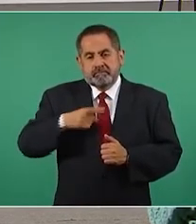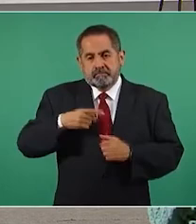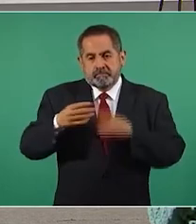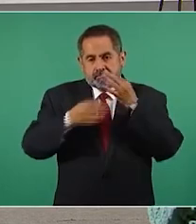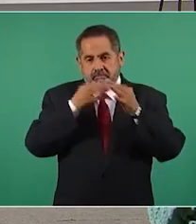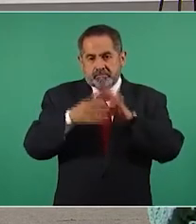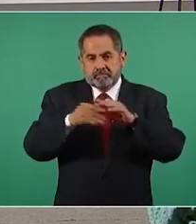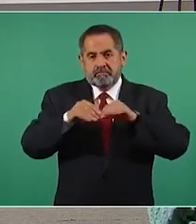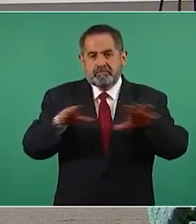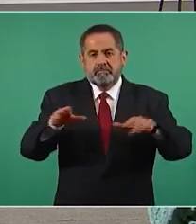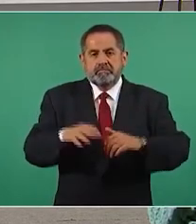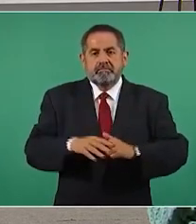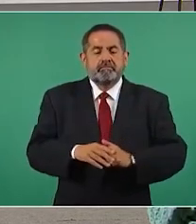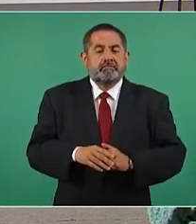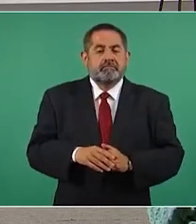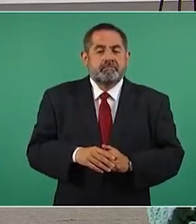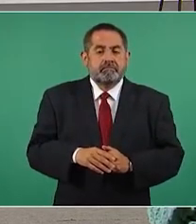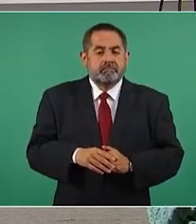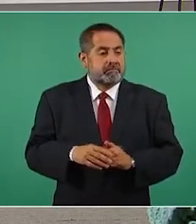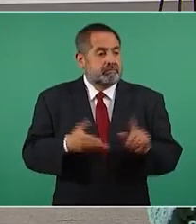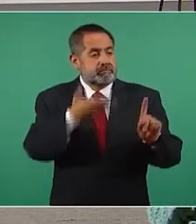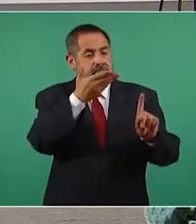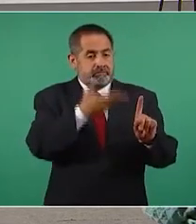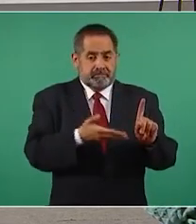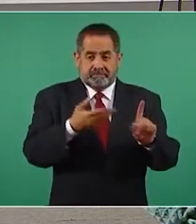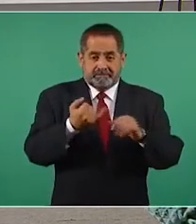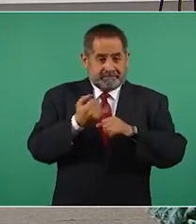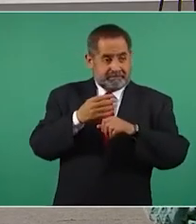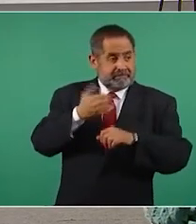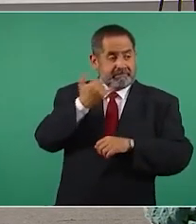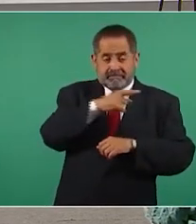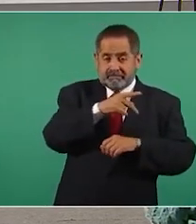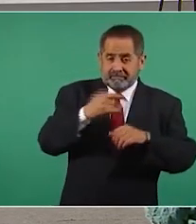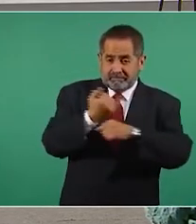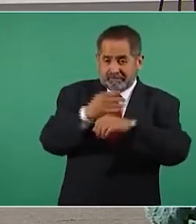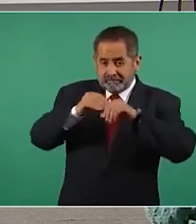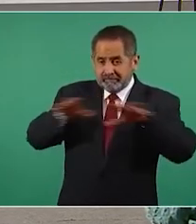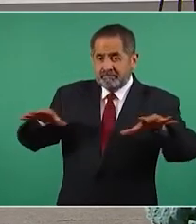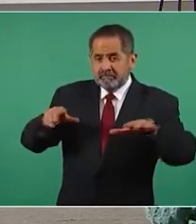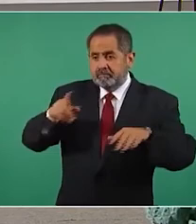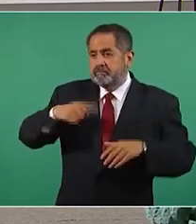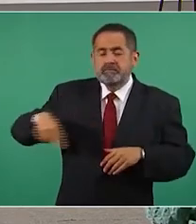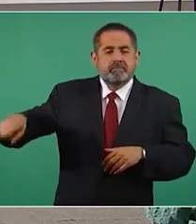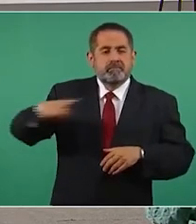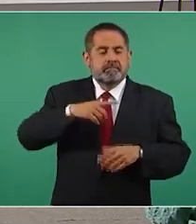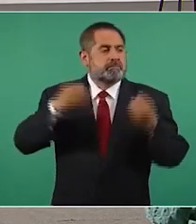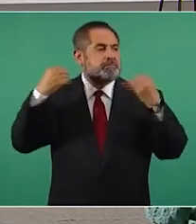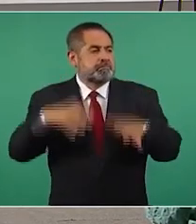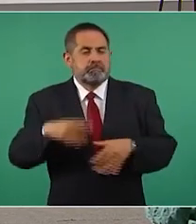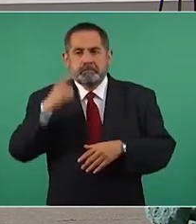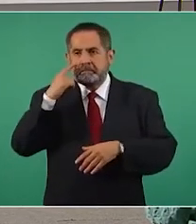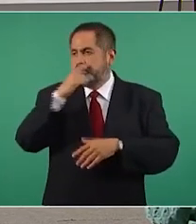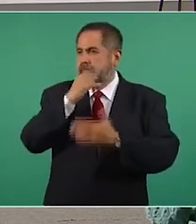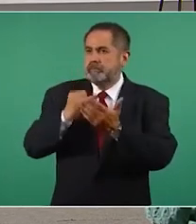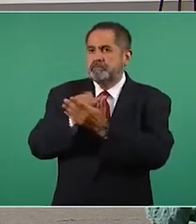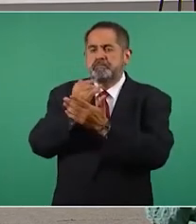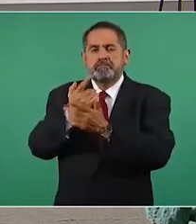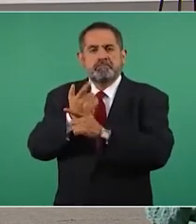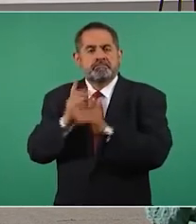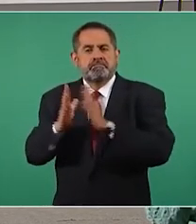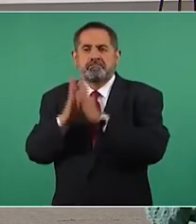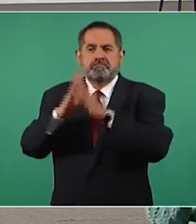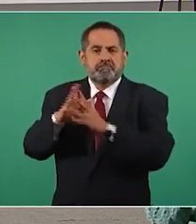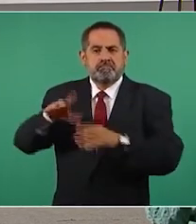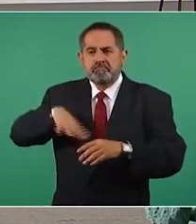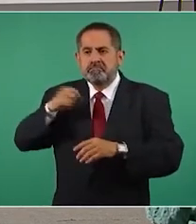que este tipo de información atenta contra la democracia por la que tanto hemos luchado en este